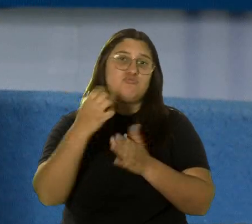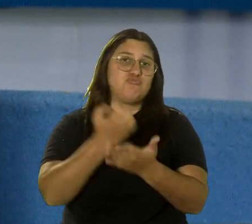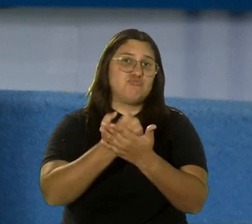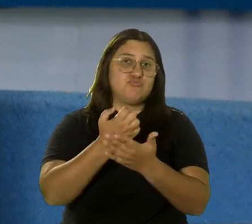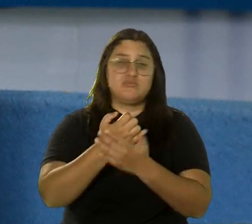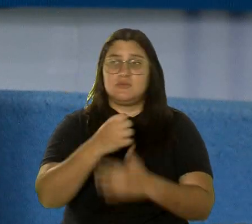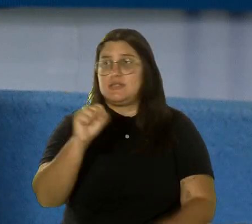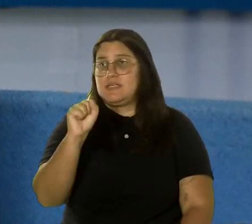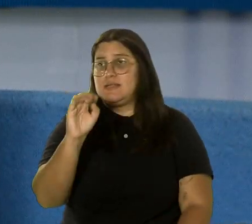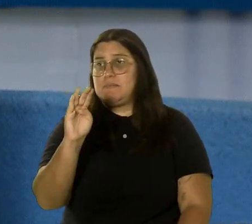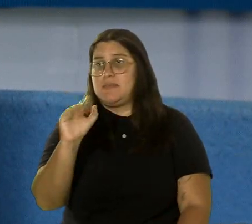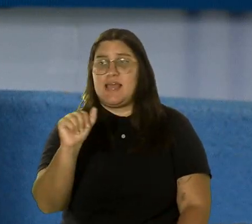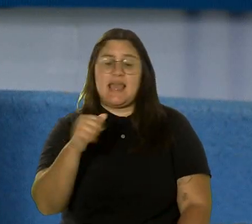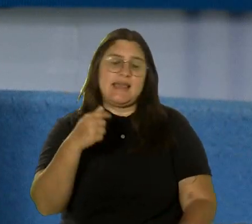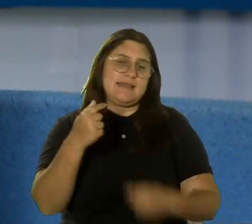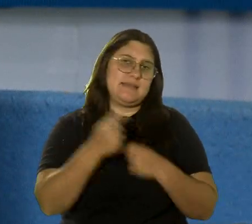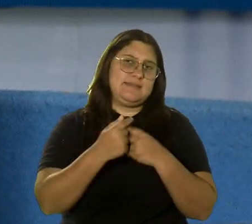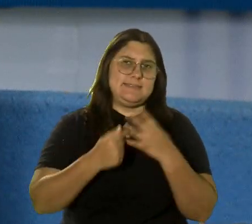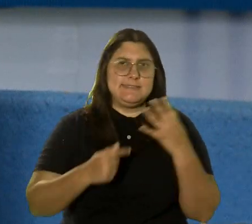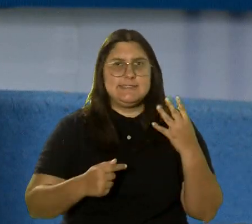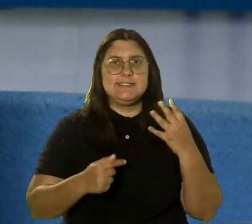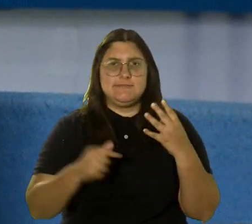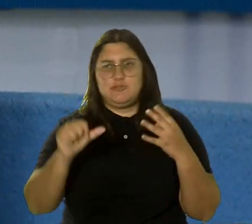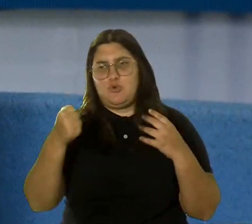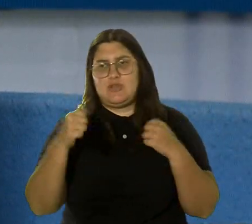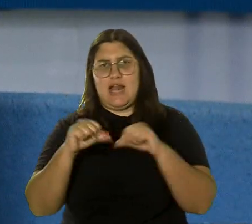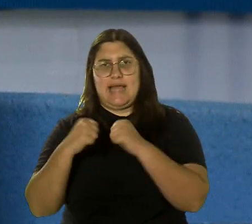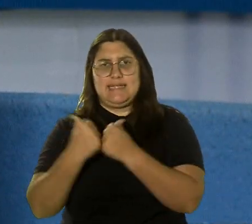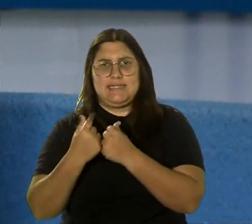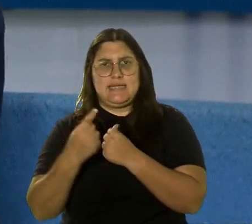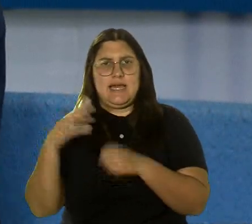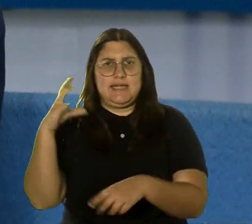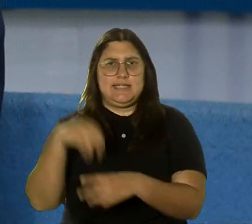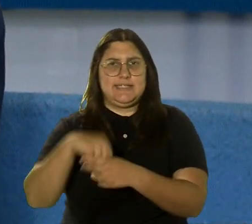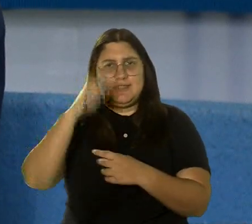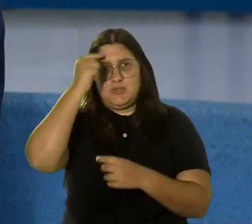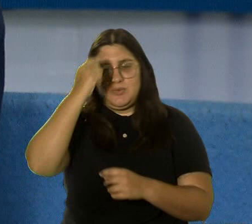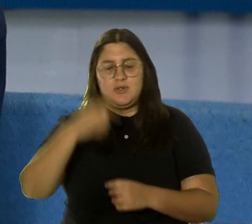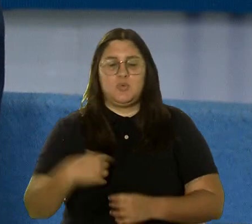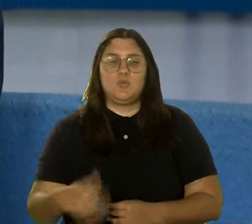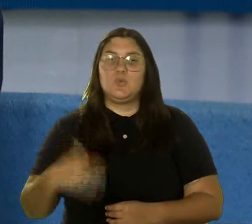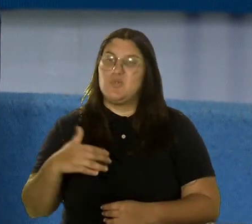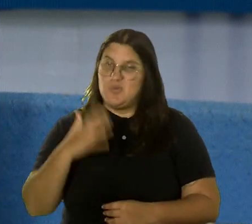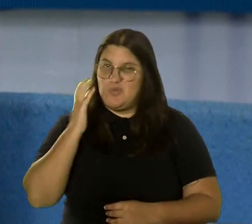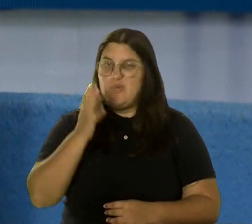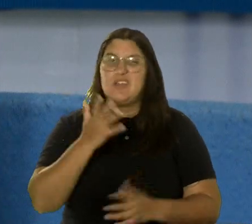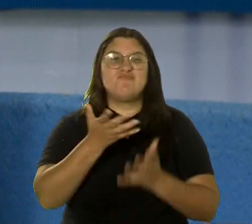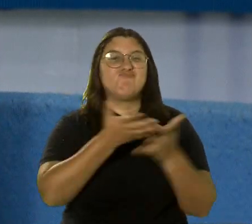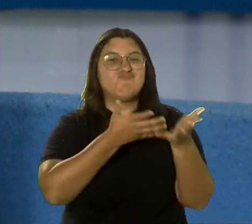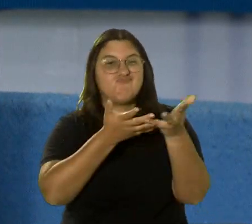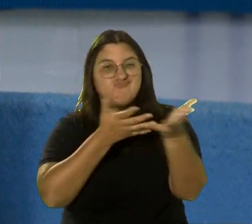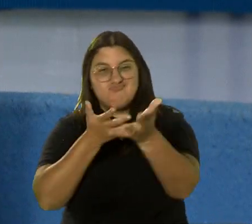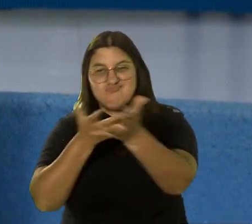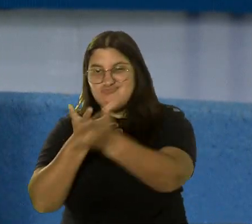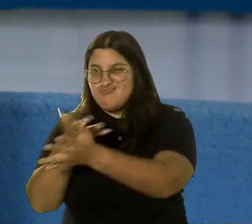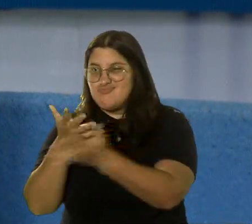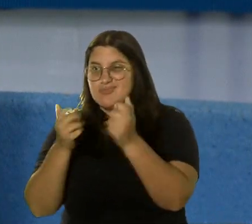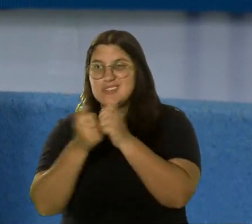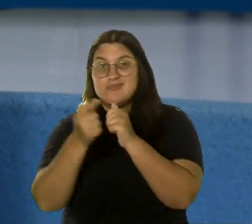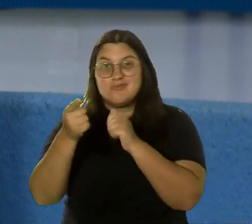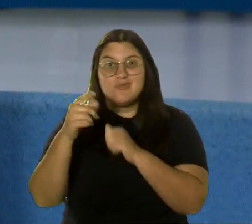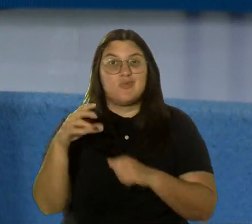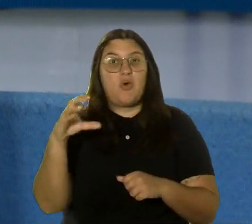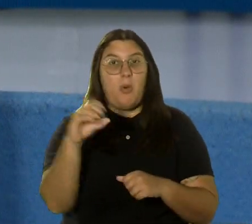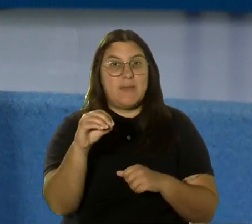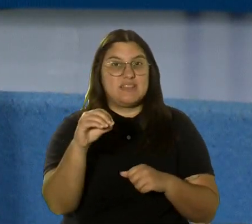SBA y las diferentes entidades. Así que definitivamente va a ser un networking muy productivo para las empresas. Vamos a tener